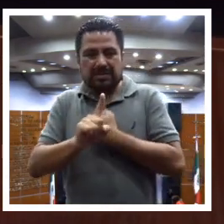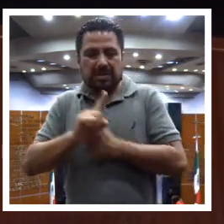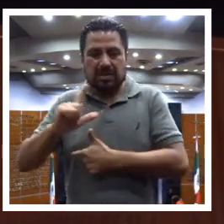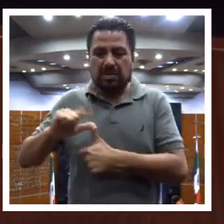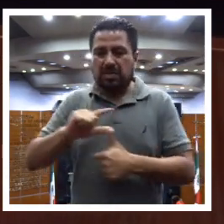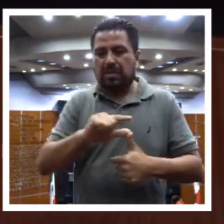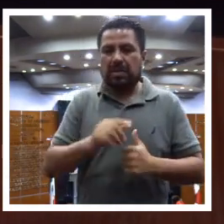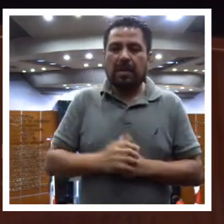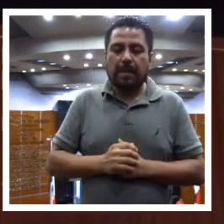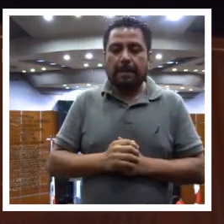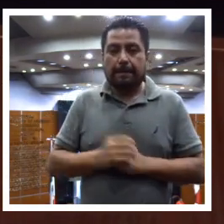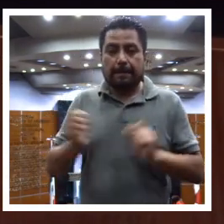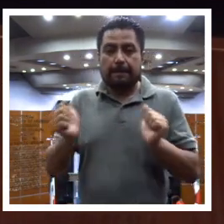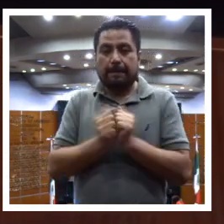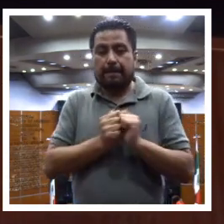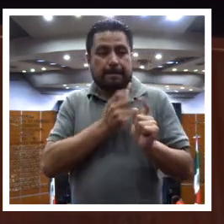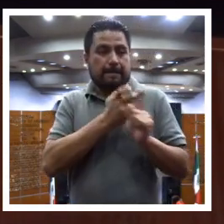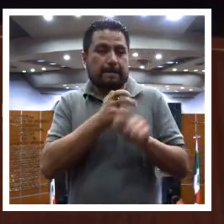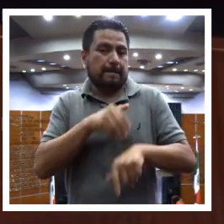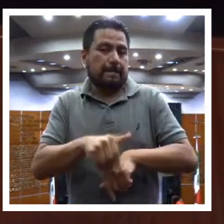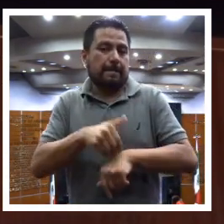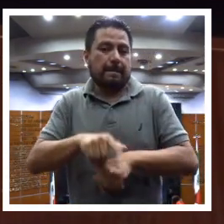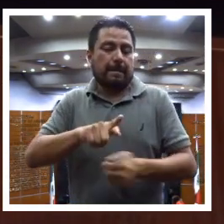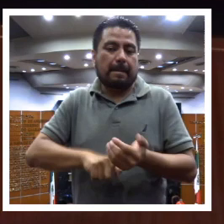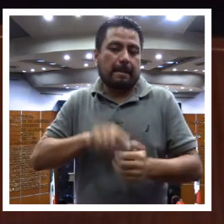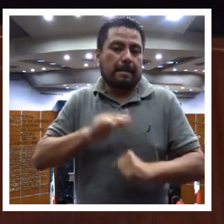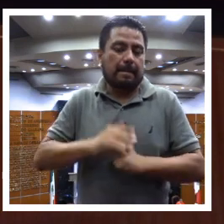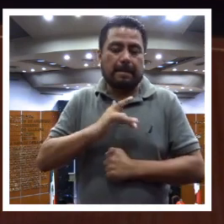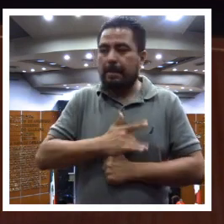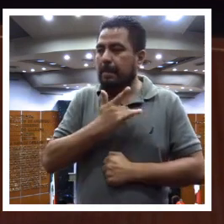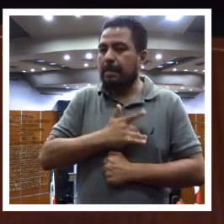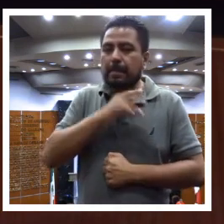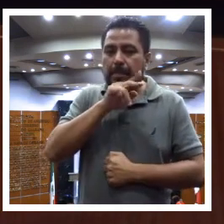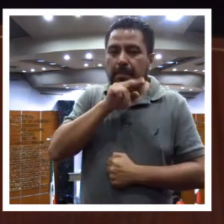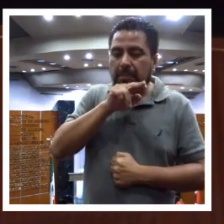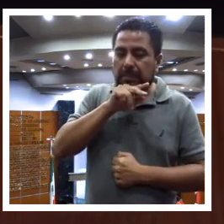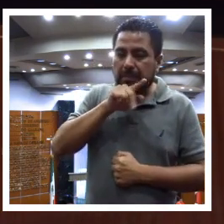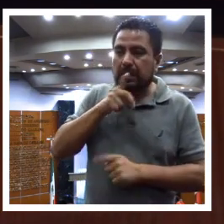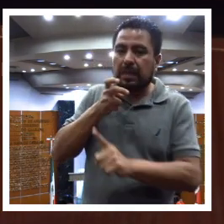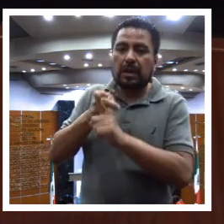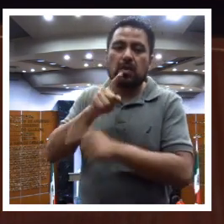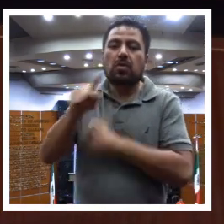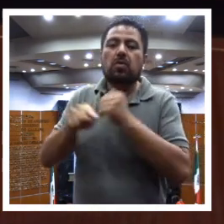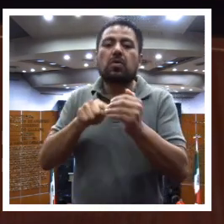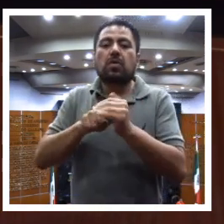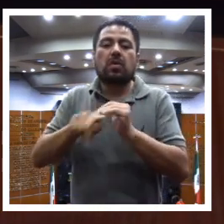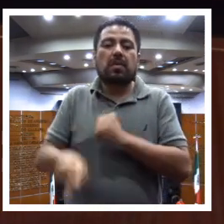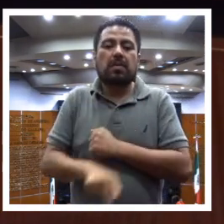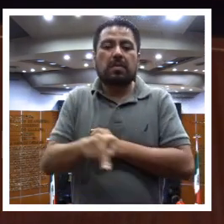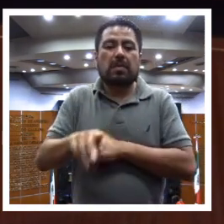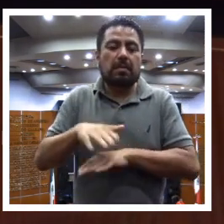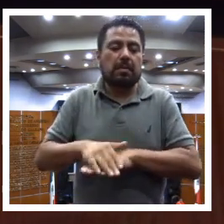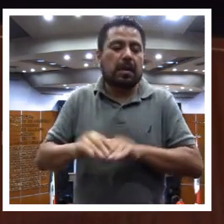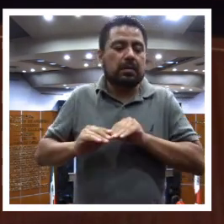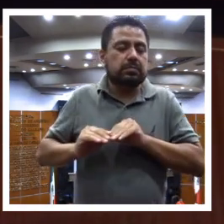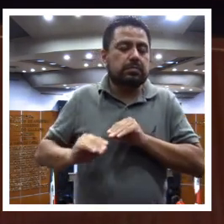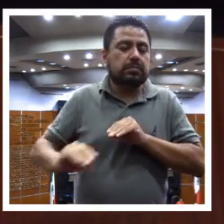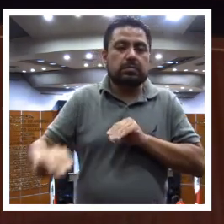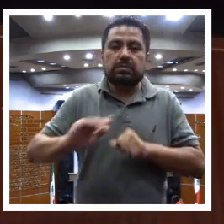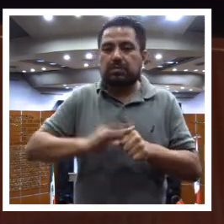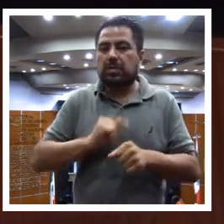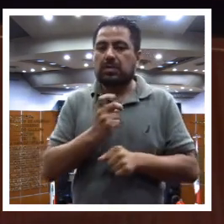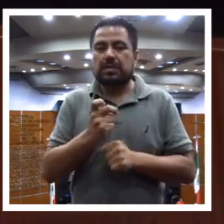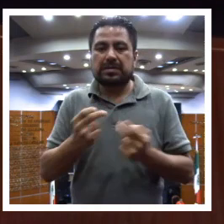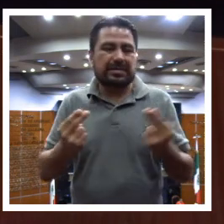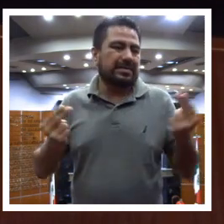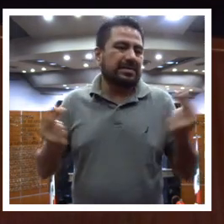Ante estas proyecciones, destaca el alarmante riesgo de que el destino se convierta en un pueblo fantasma. Por ello, la